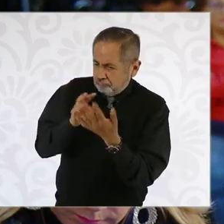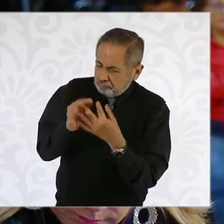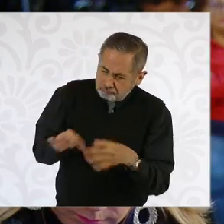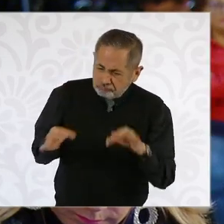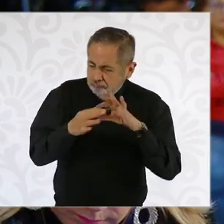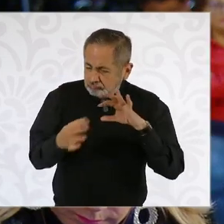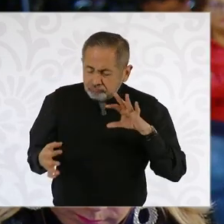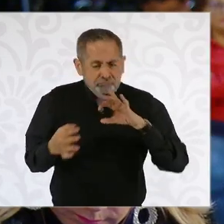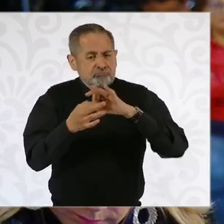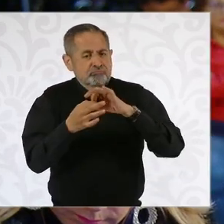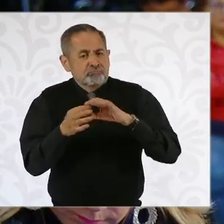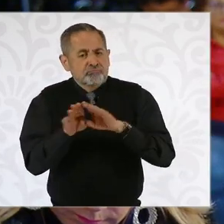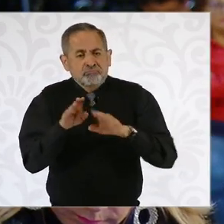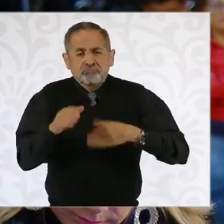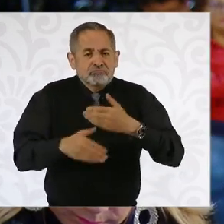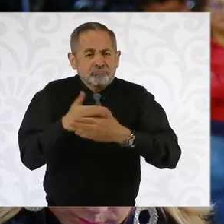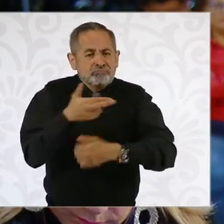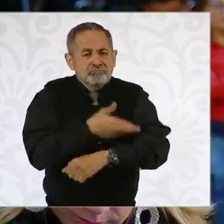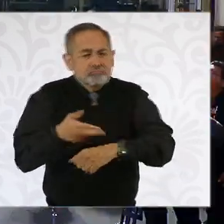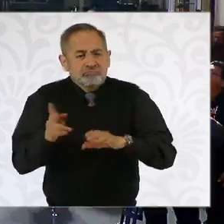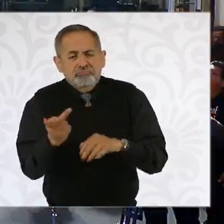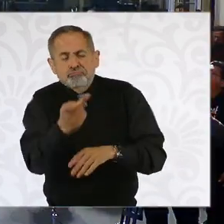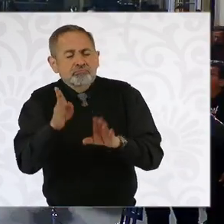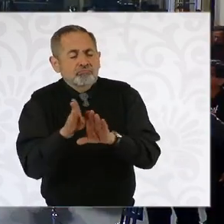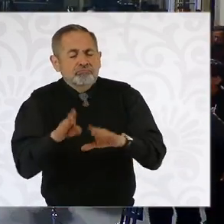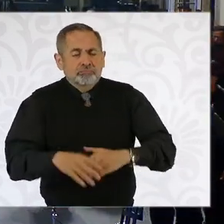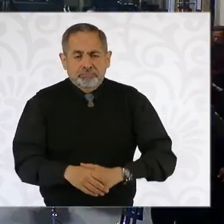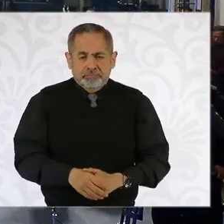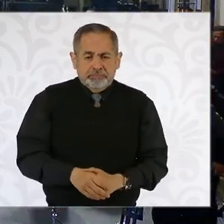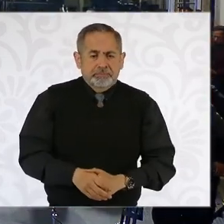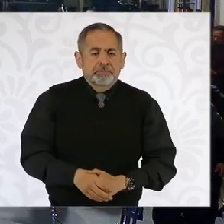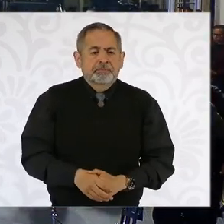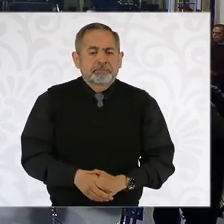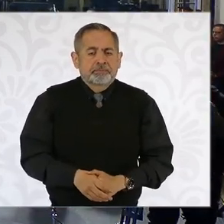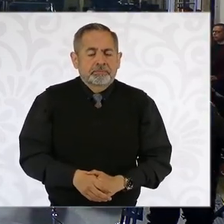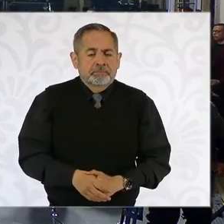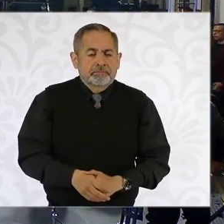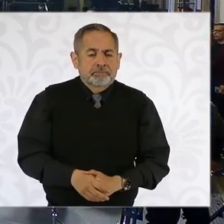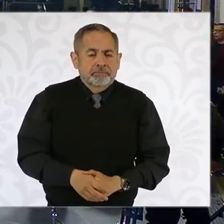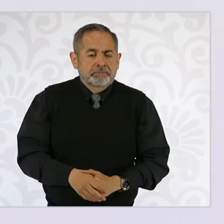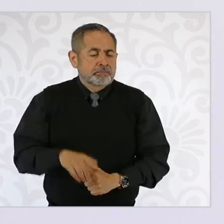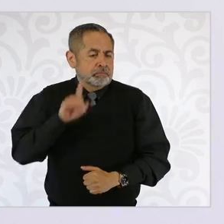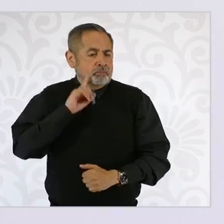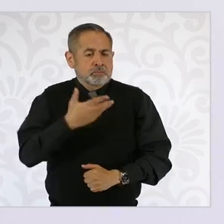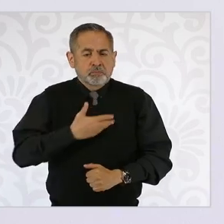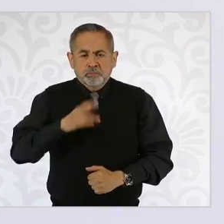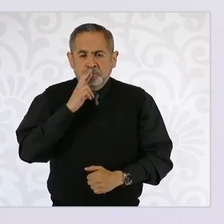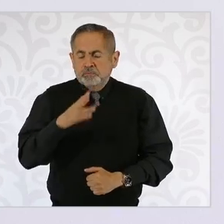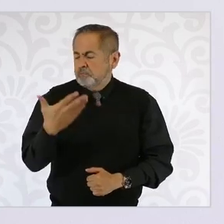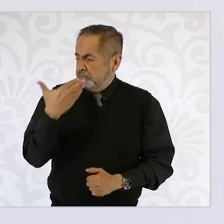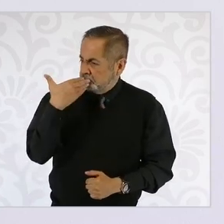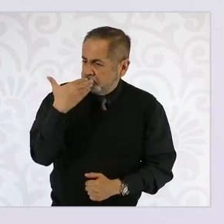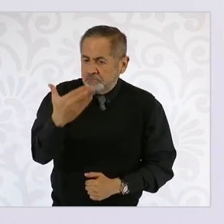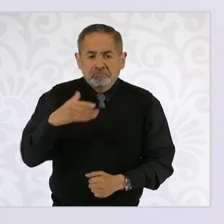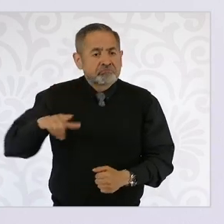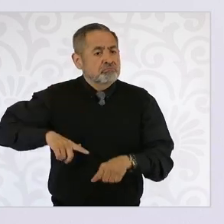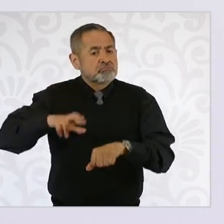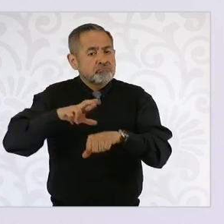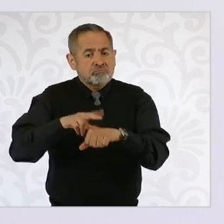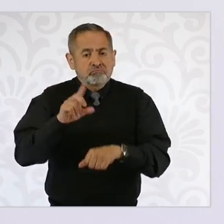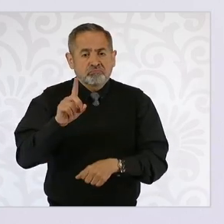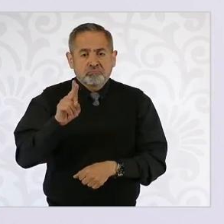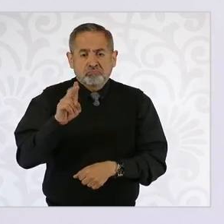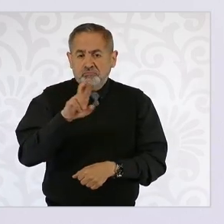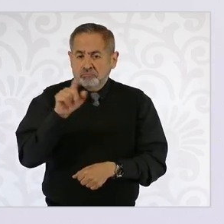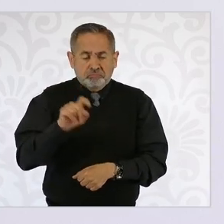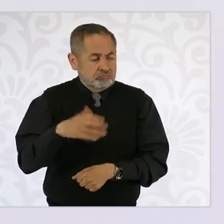en esta nueva dinámica que se está abriendo. Sí, muy bien, ahí el gobernador Durazo, la verdad, ha hecho un gran